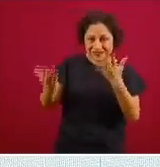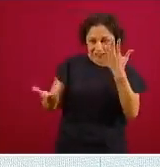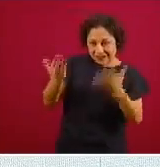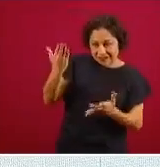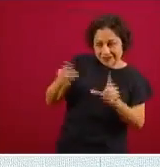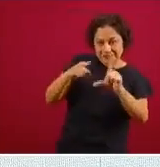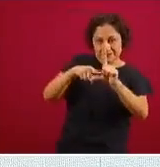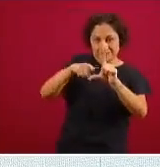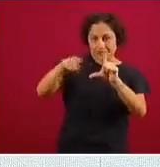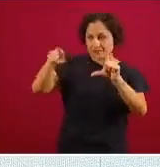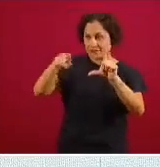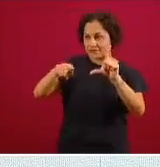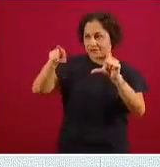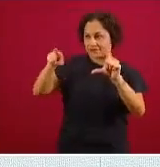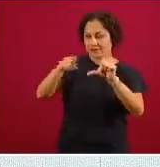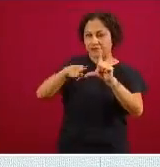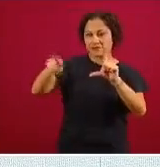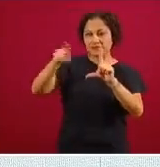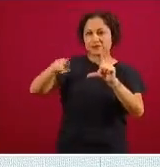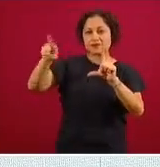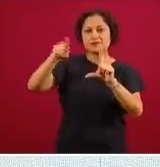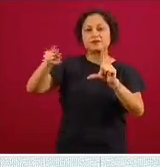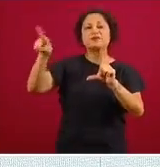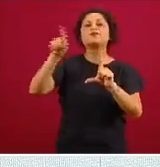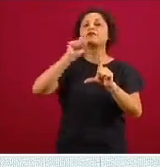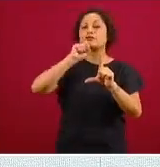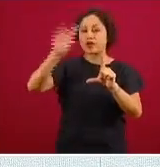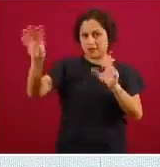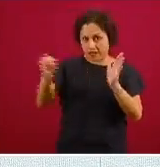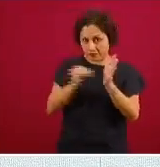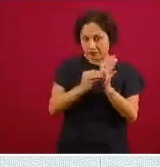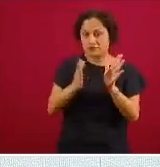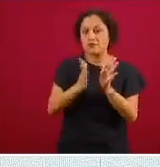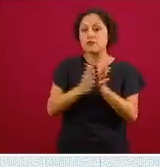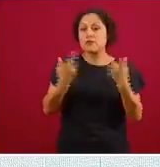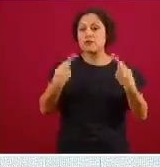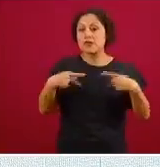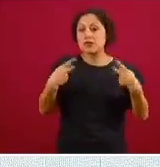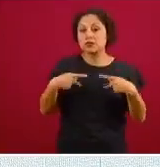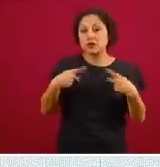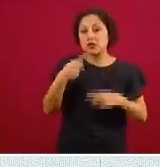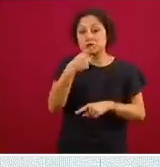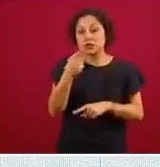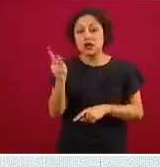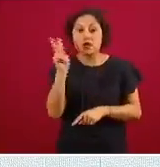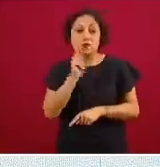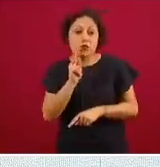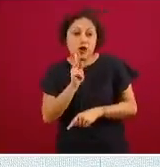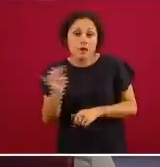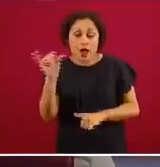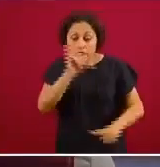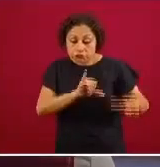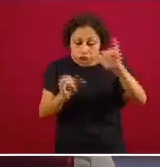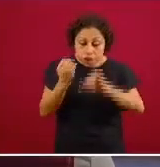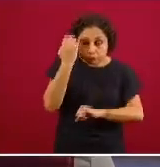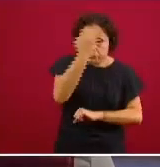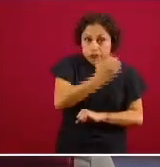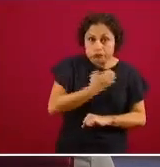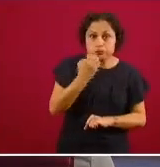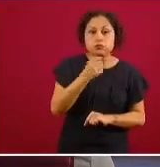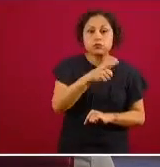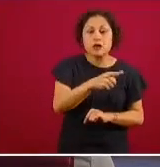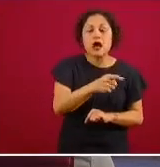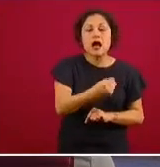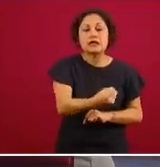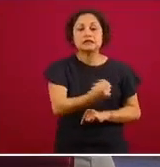sospechosos que son quienes en su momento entraron como sospechosos una quinta parte se confirmó